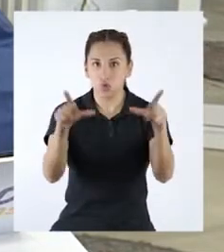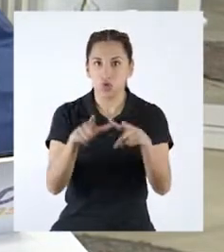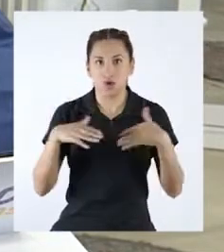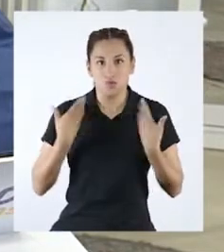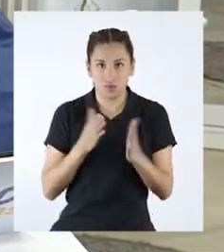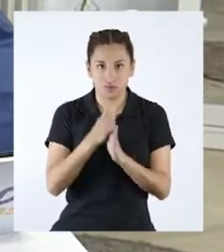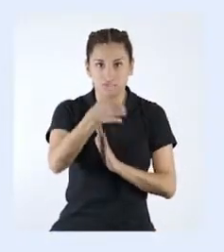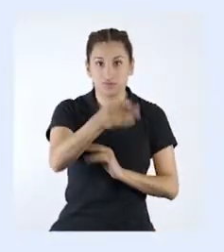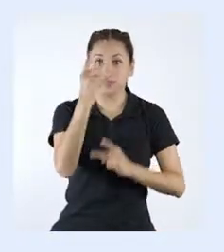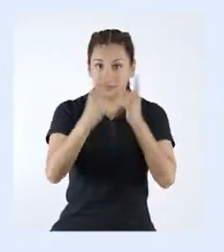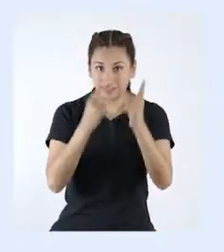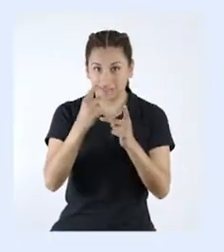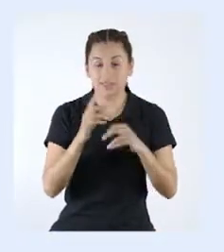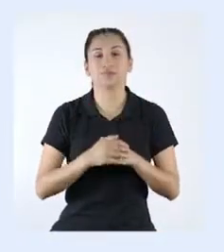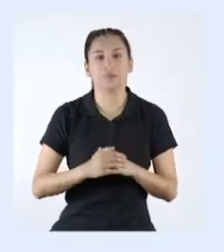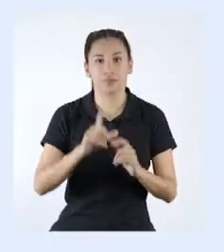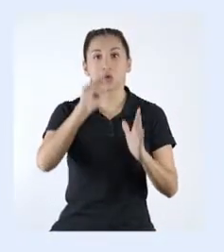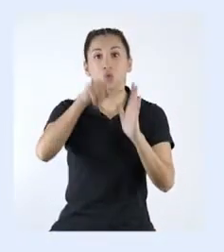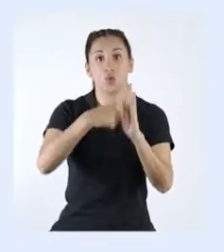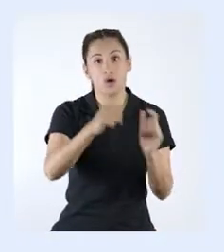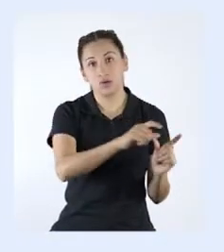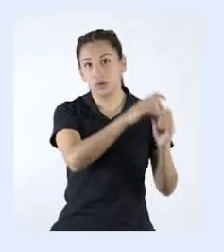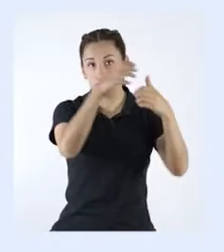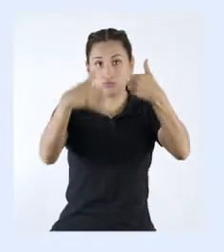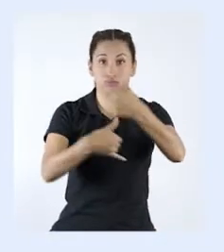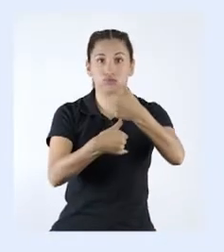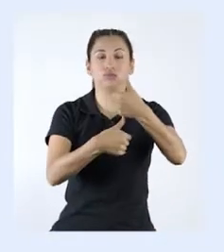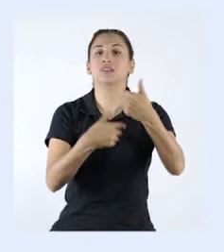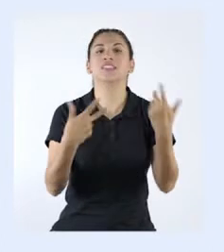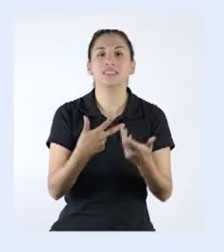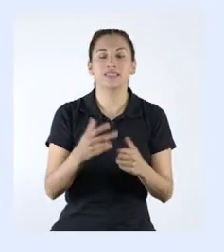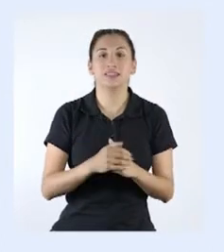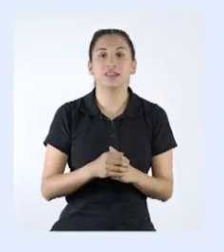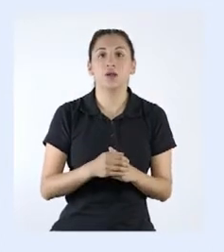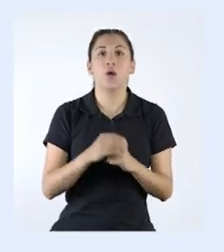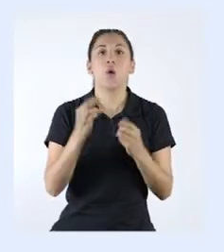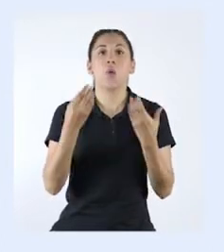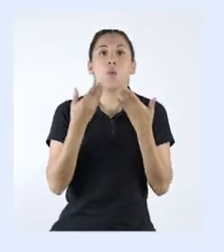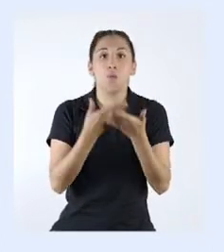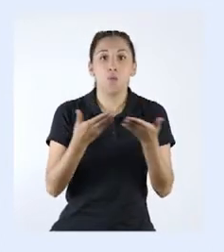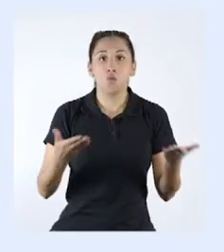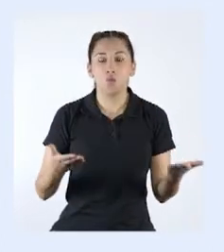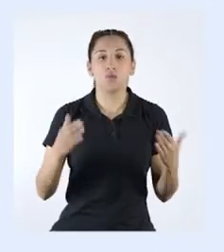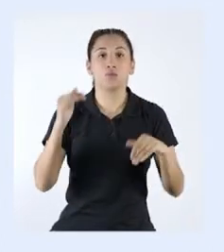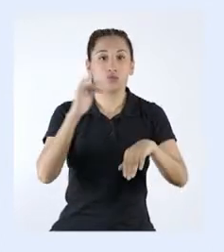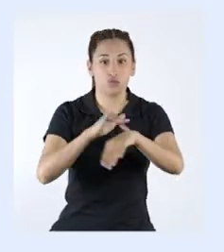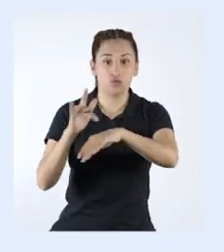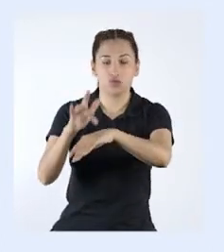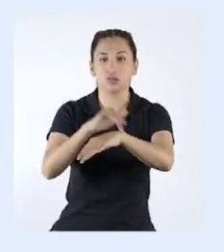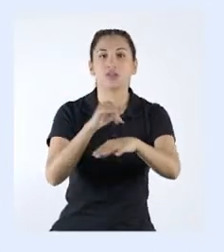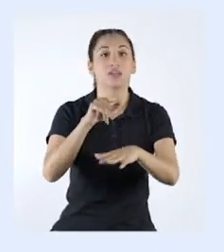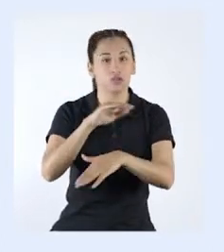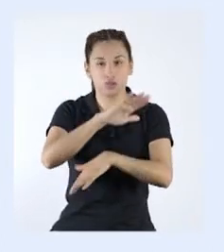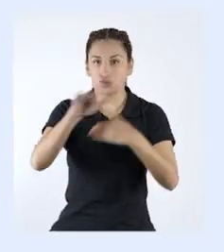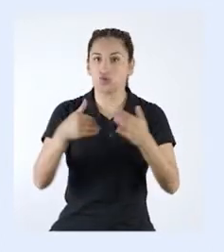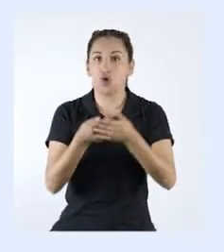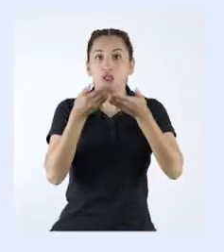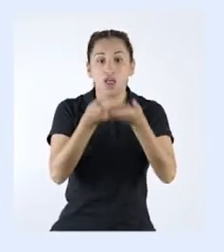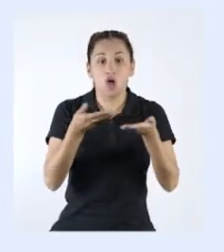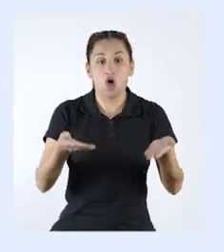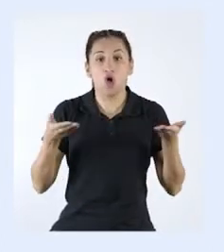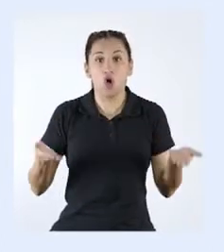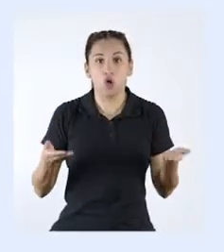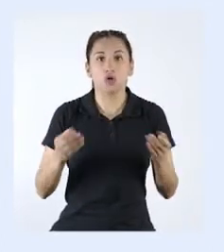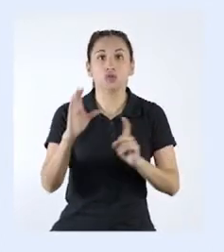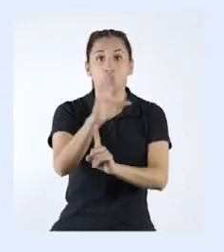que podemos visitar. Luego, está el patrimonio material inmueble. Incluye todos los